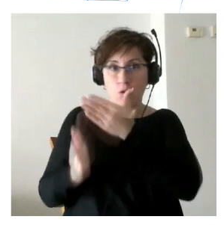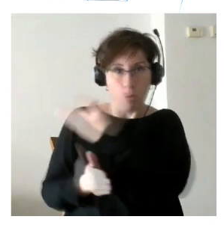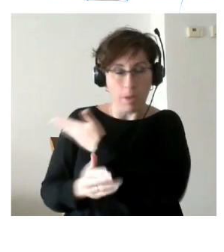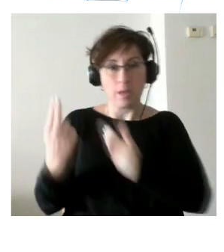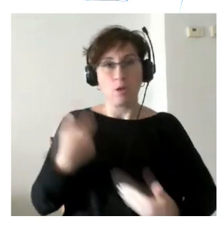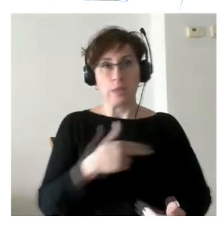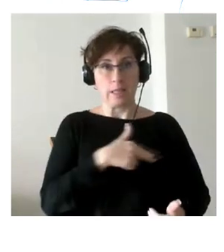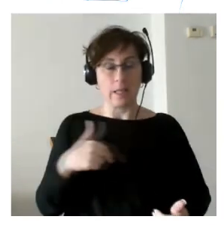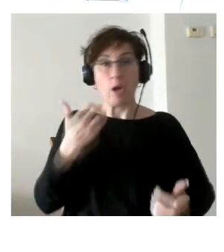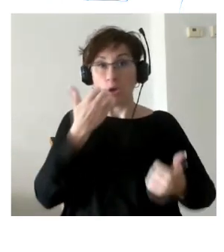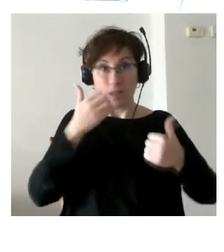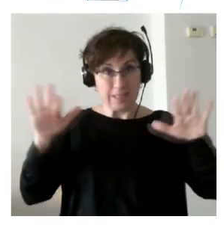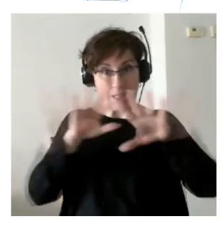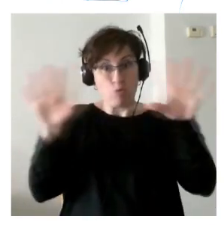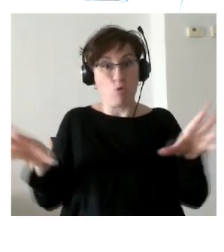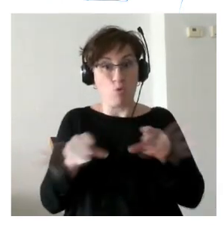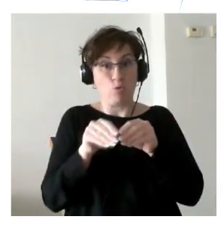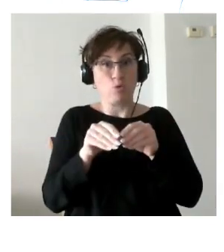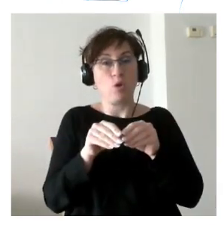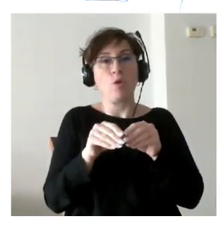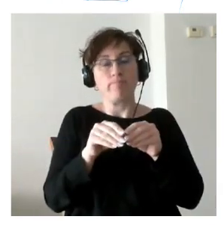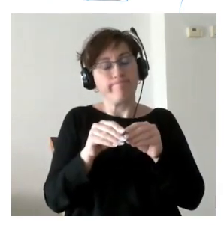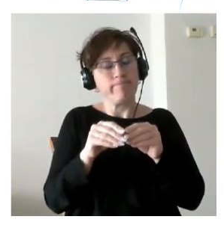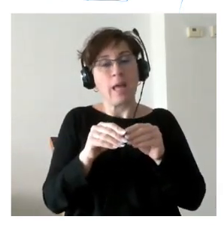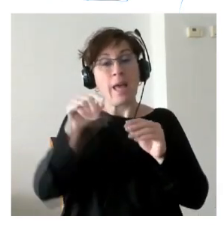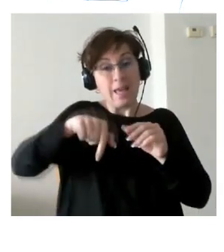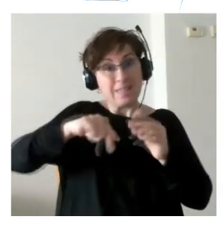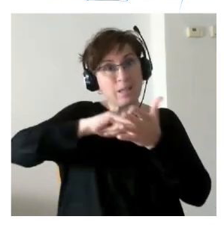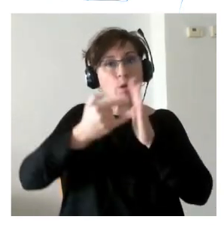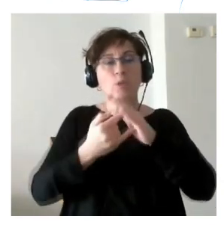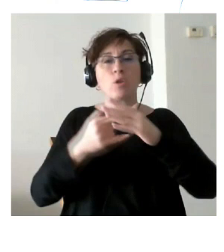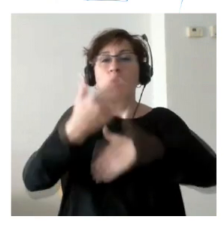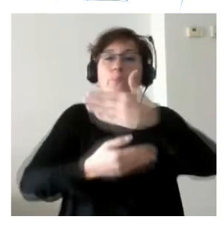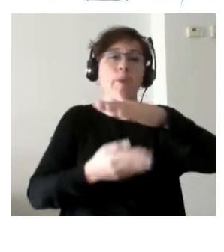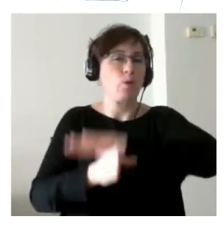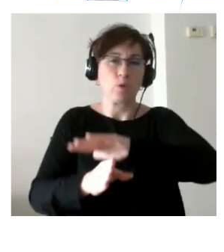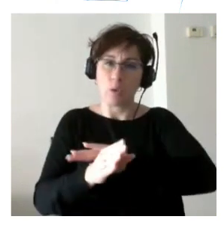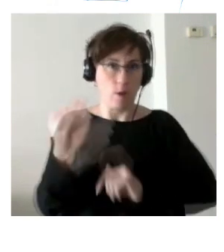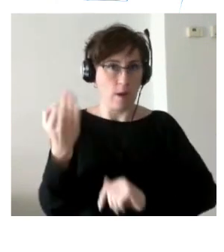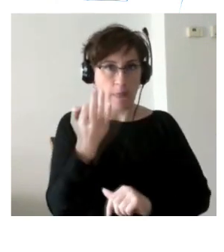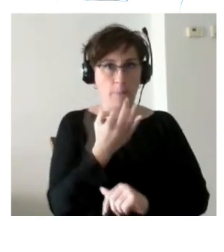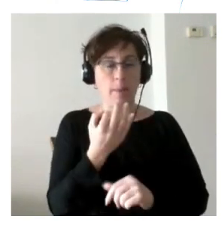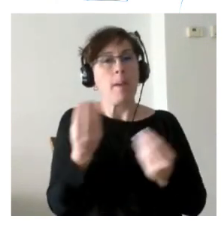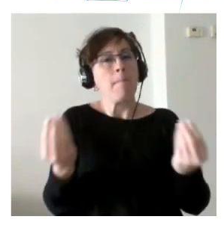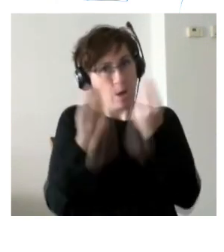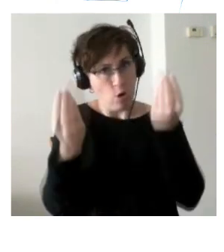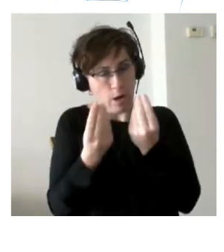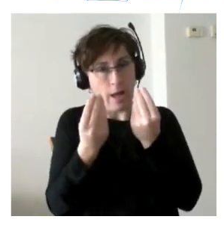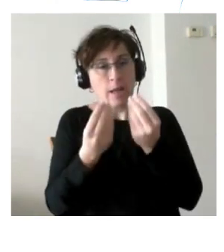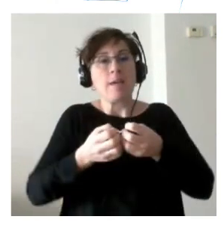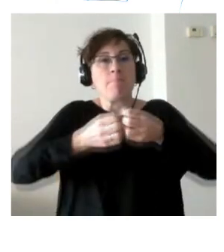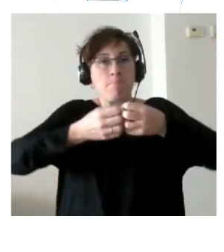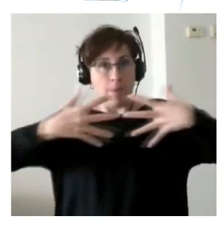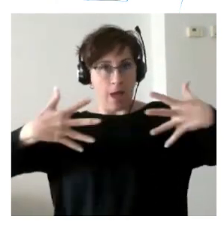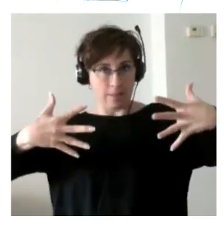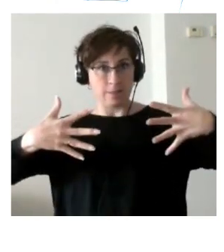es decir que retoma debería continuar debería mejorar y debería crecer no solamente